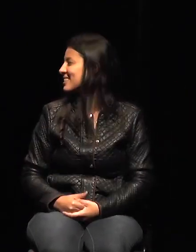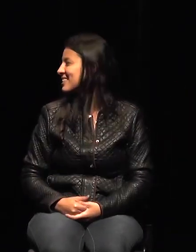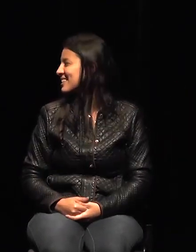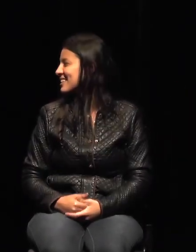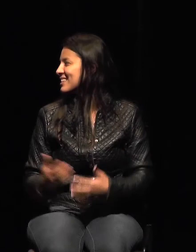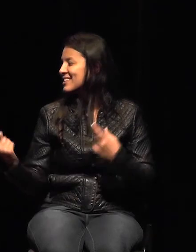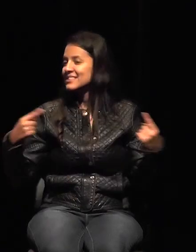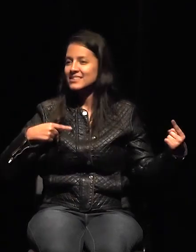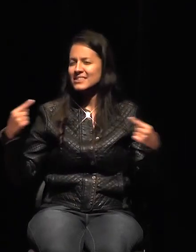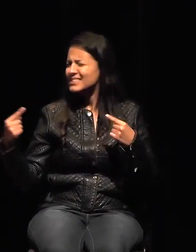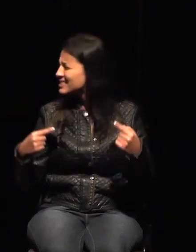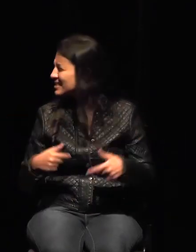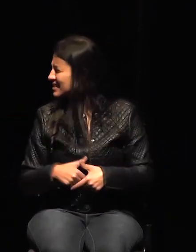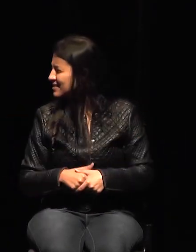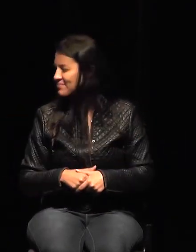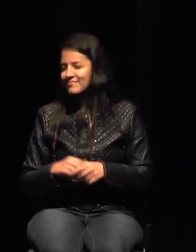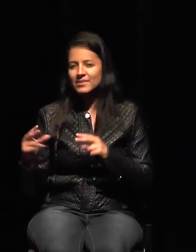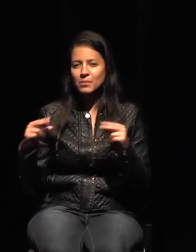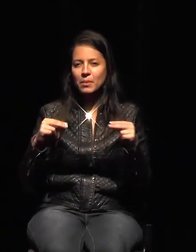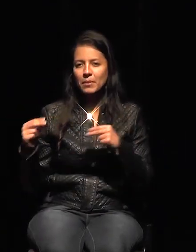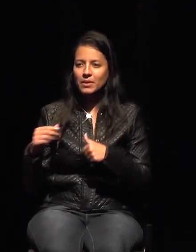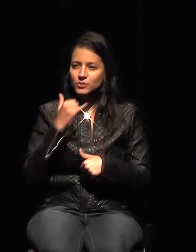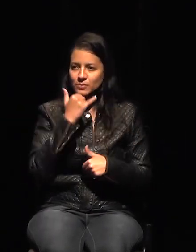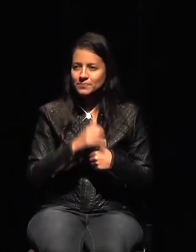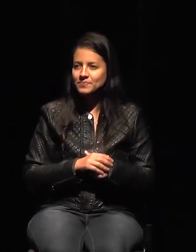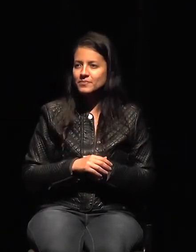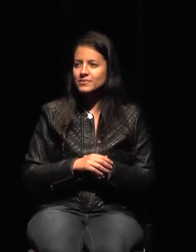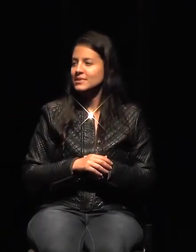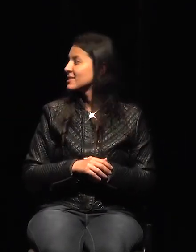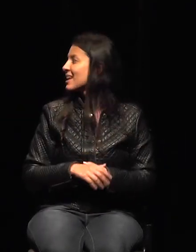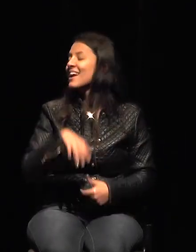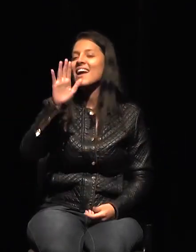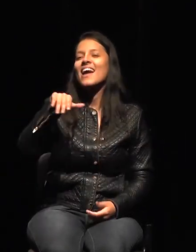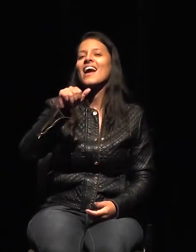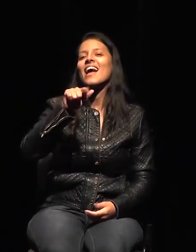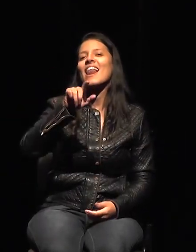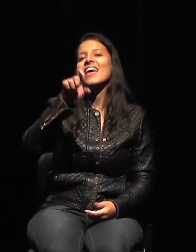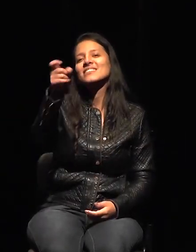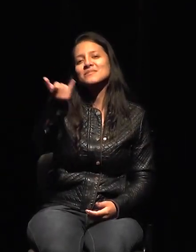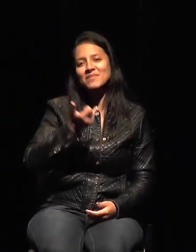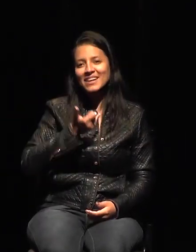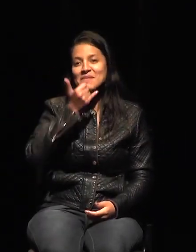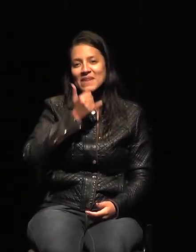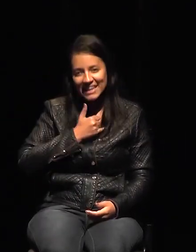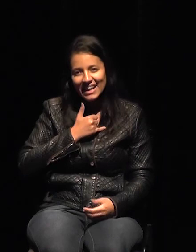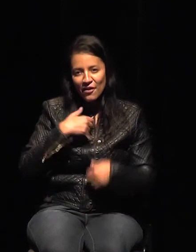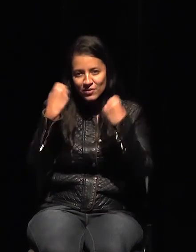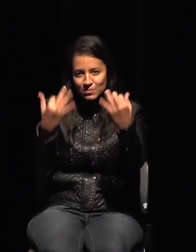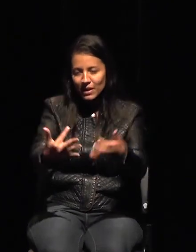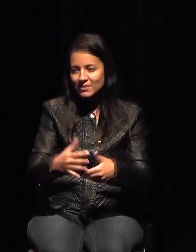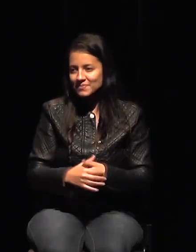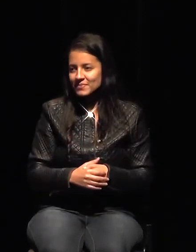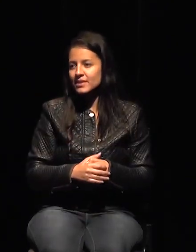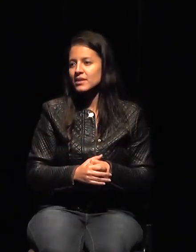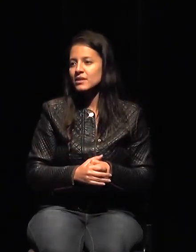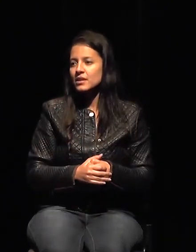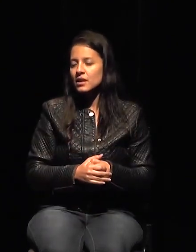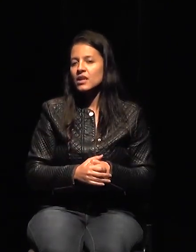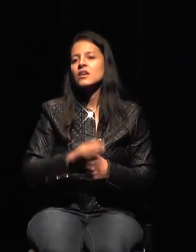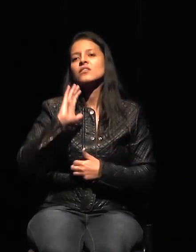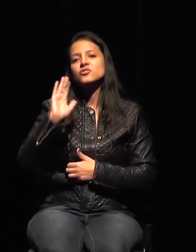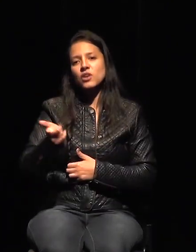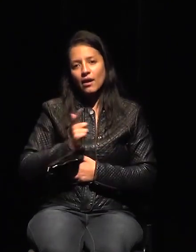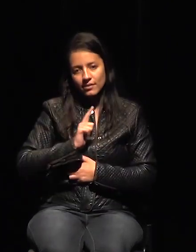Alex, llámame y te lo explico todo. No, no, es broma. Ya tenemos precedentes y hay un laudo